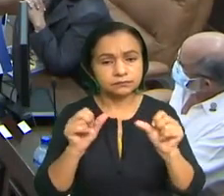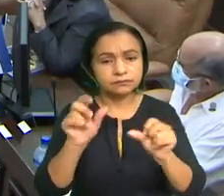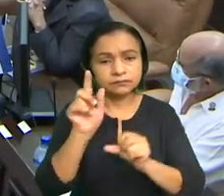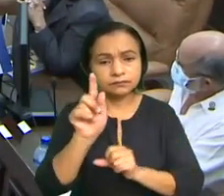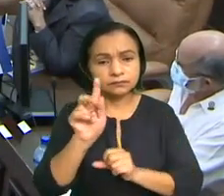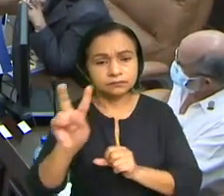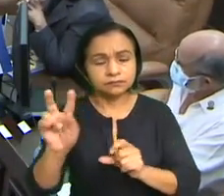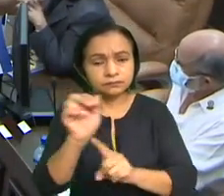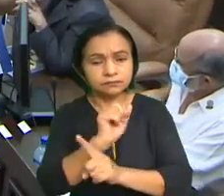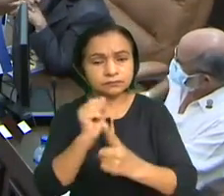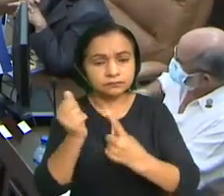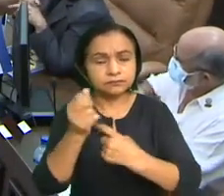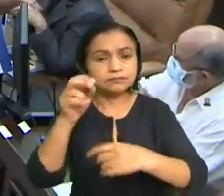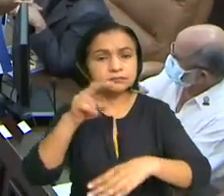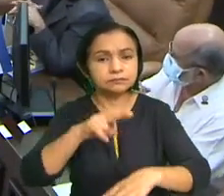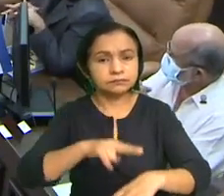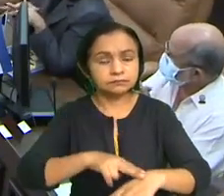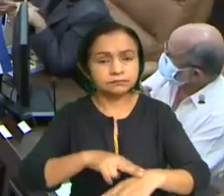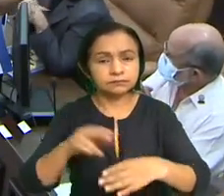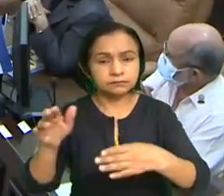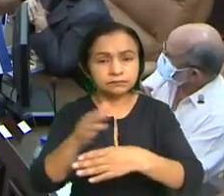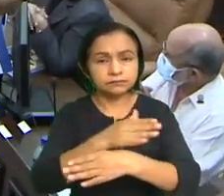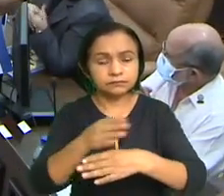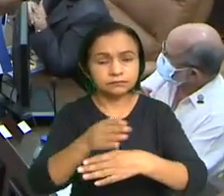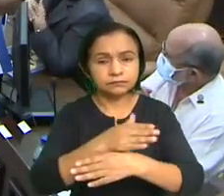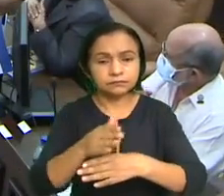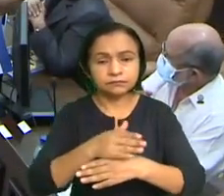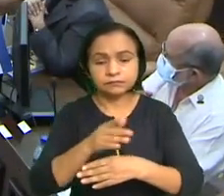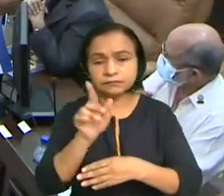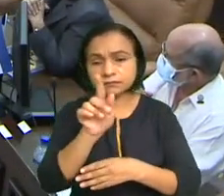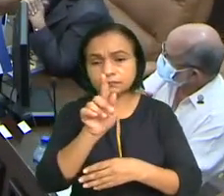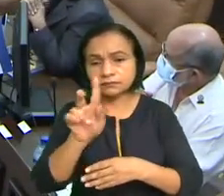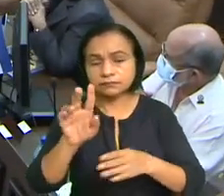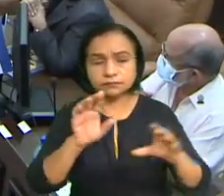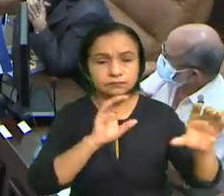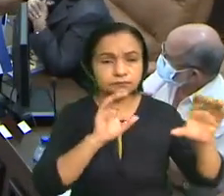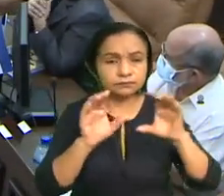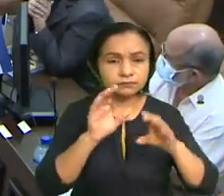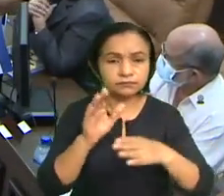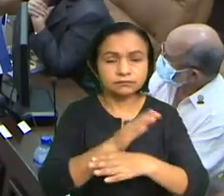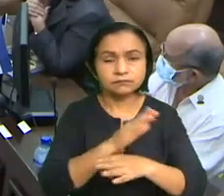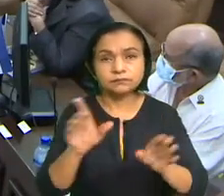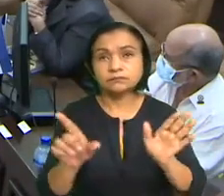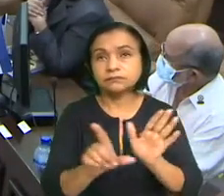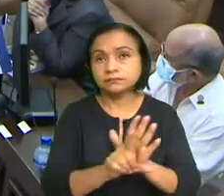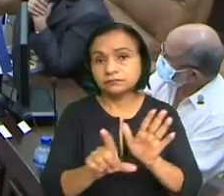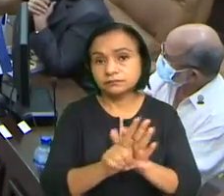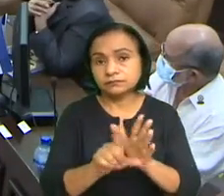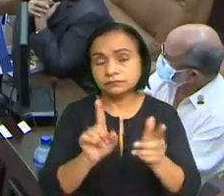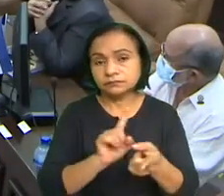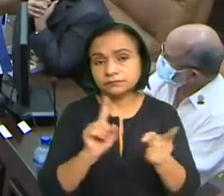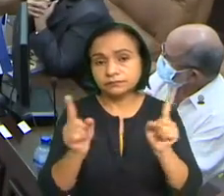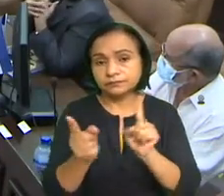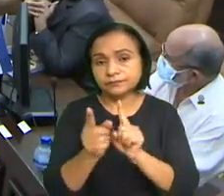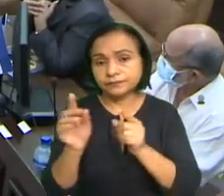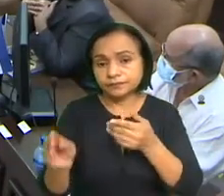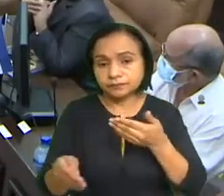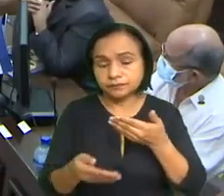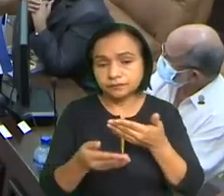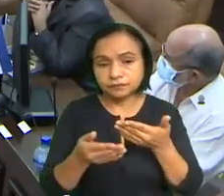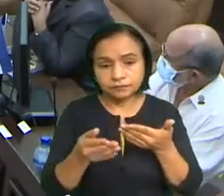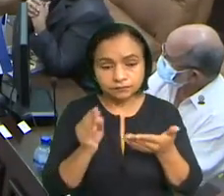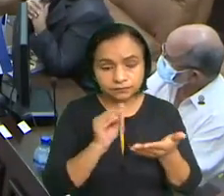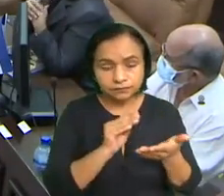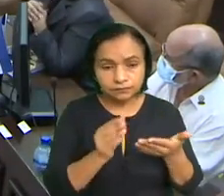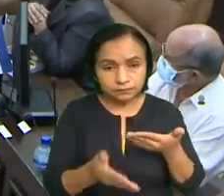parlamentario y de los medios de comunicación en general. La Ley de Reformas y Adiciones a la Ley